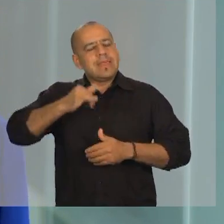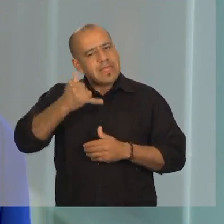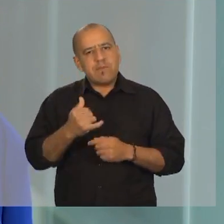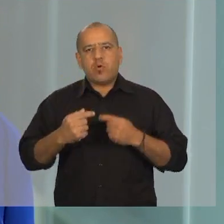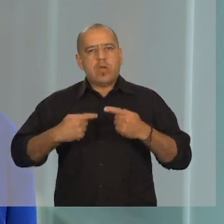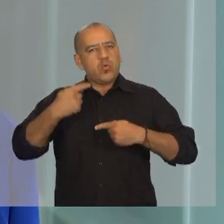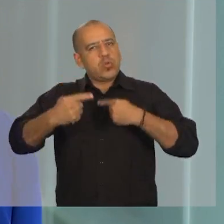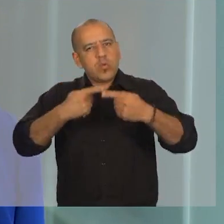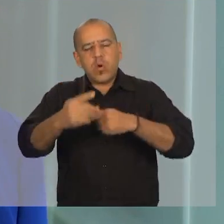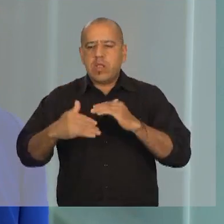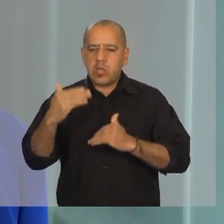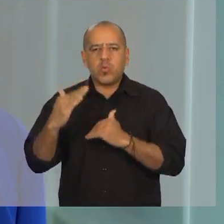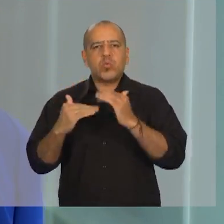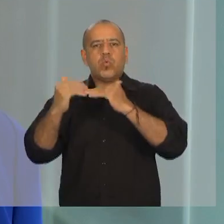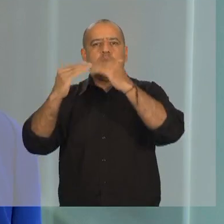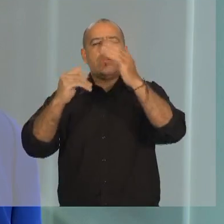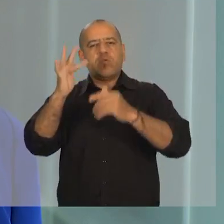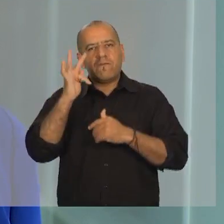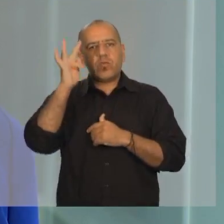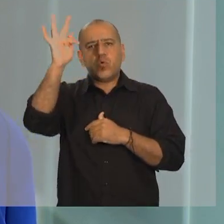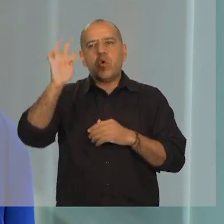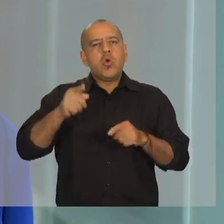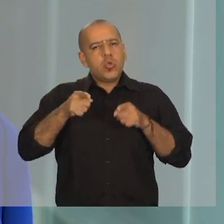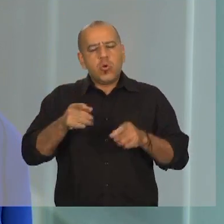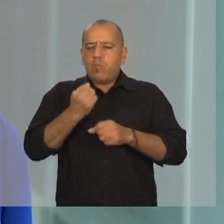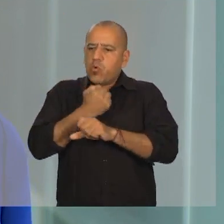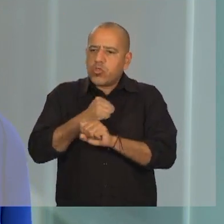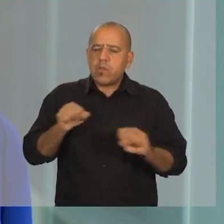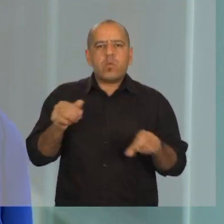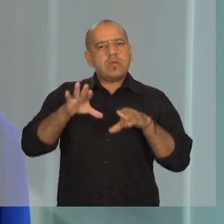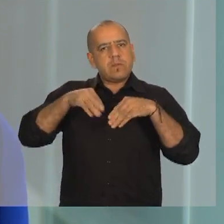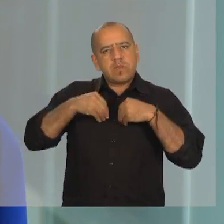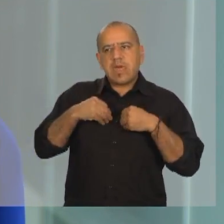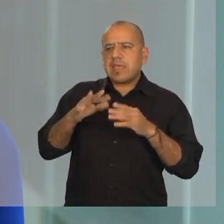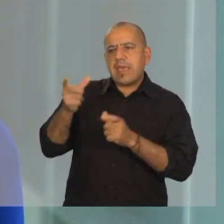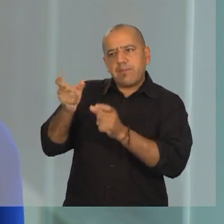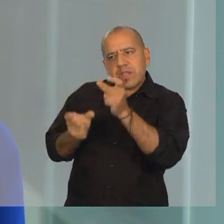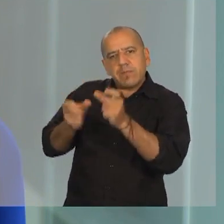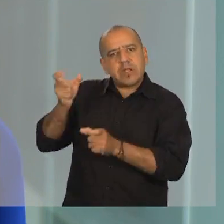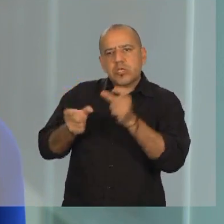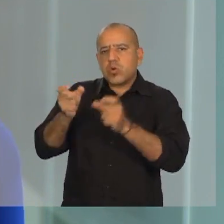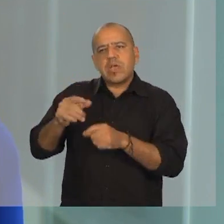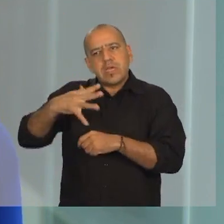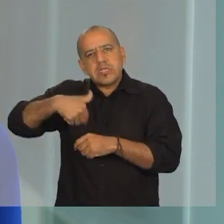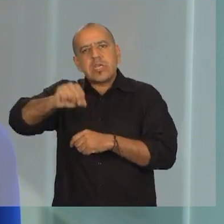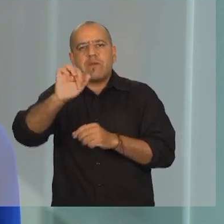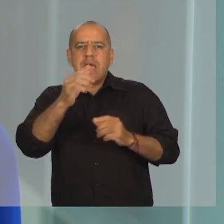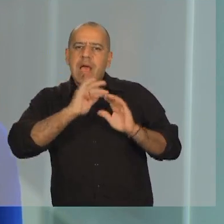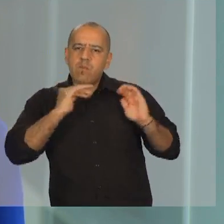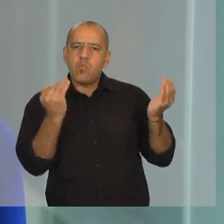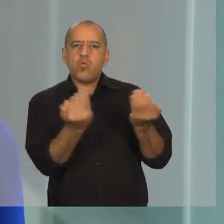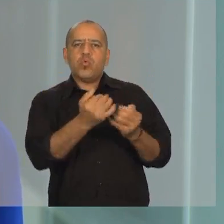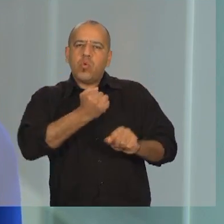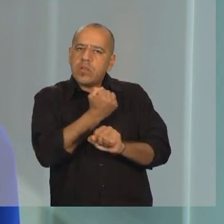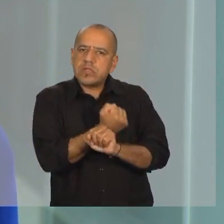seguir adelante y edificar nuestro futuro. No se debe permitir que los tiranos lleven al mundo hacia la esclavitud.